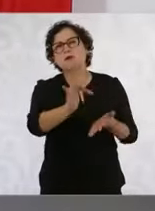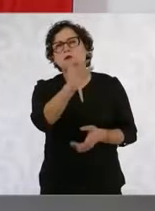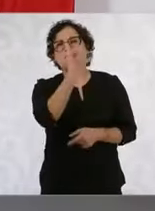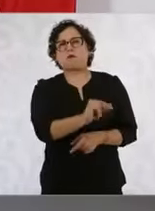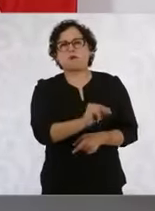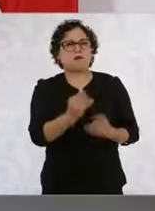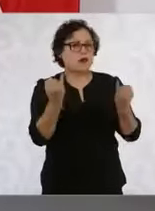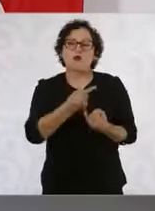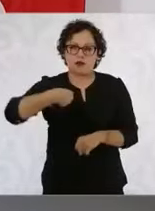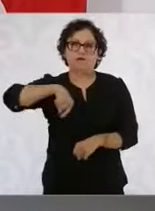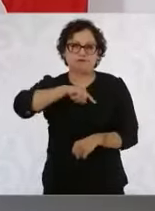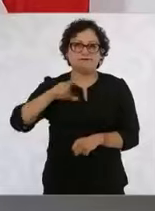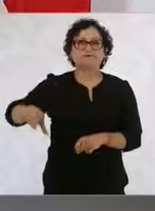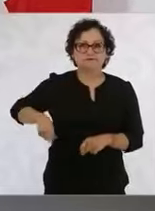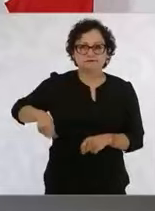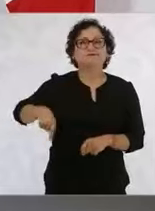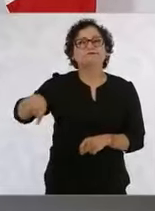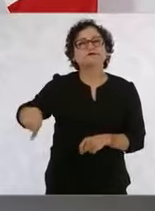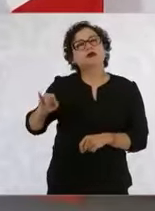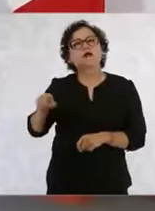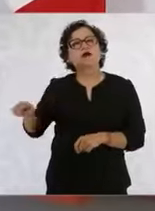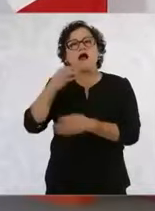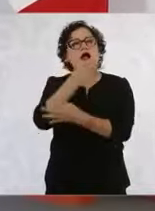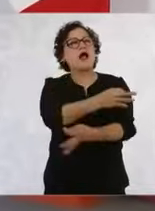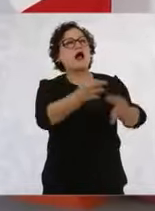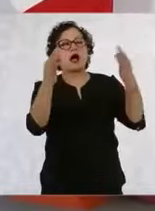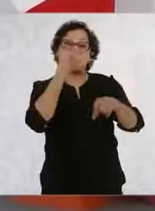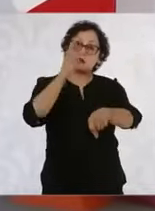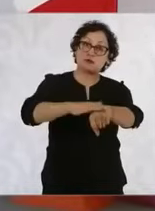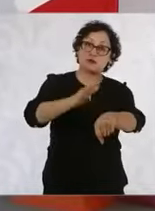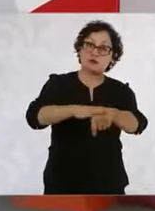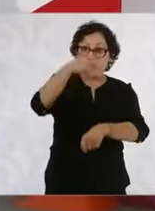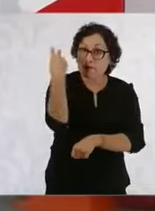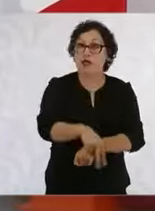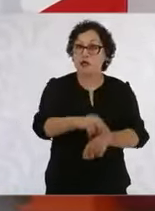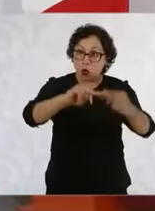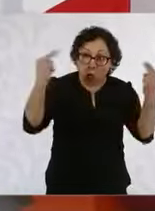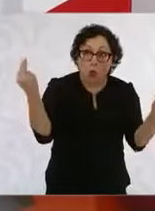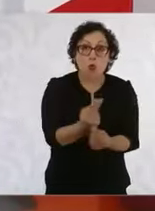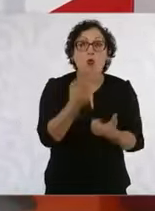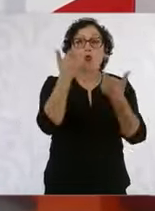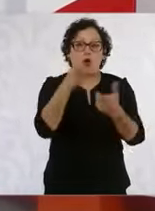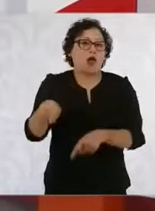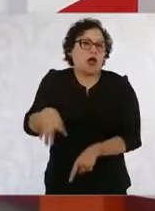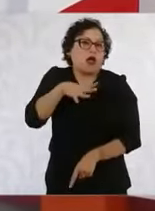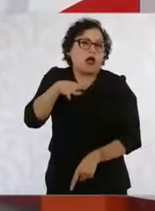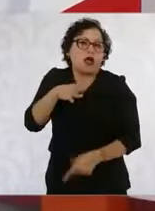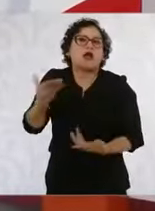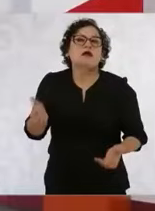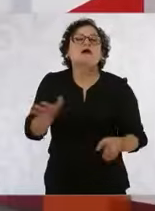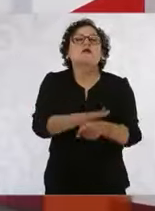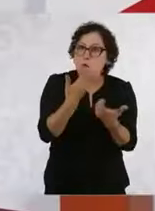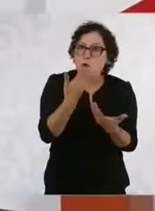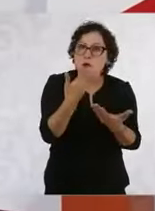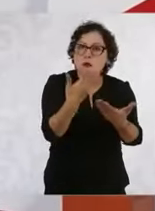Entonces ahora ratificaron que está esa línea de crédito en caso de que México la quiera utilizar. ¿Y por qué se la dieron? Pues por la solidez de la